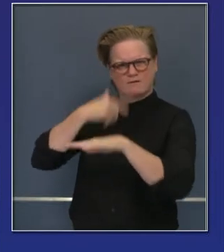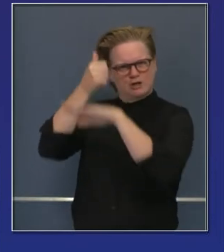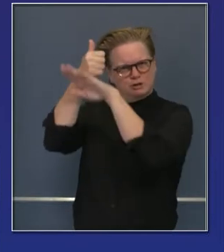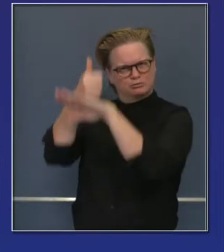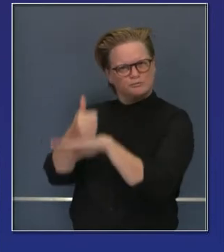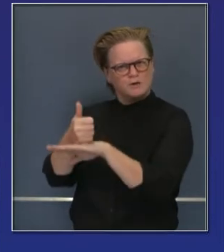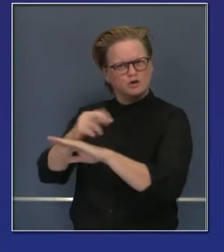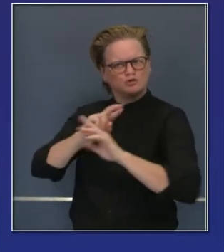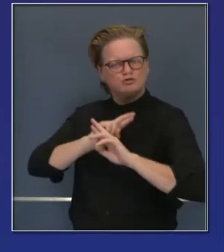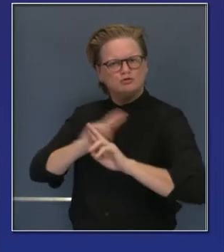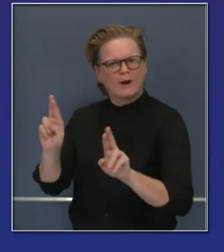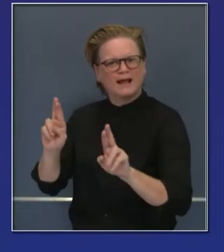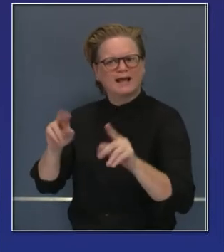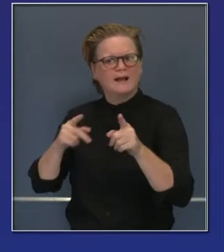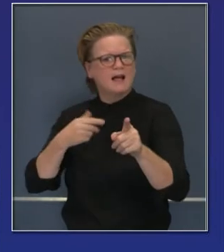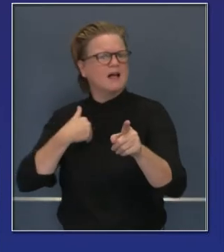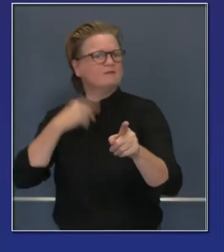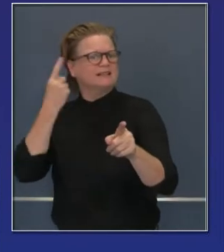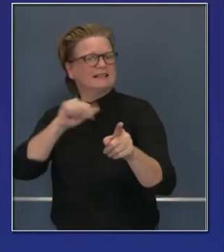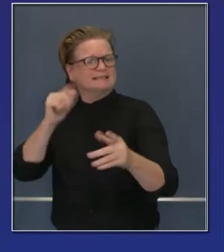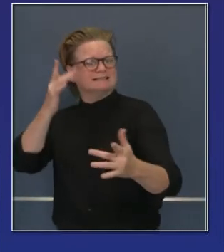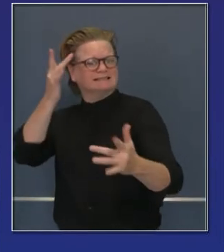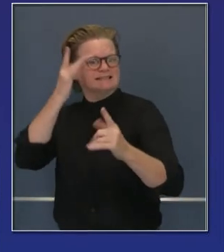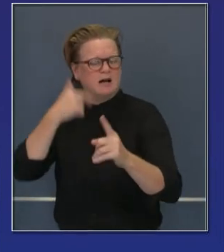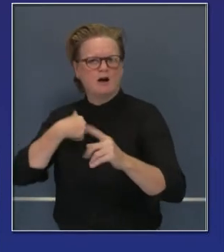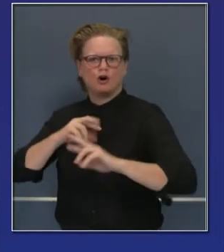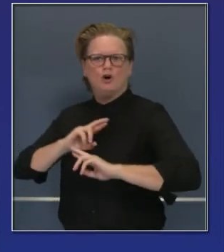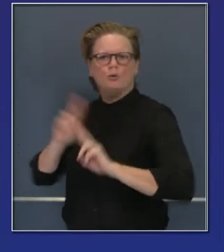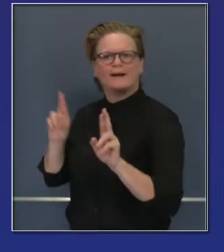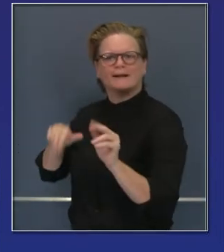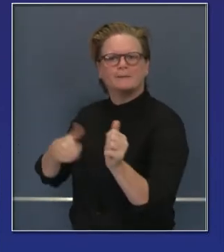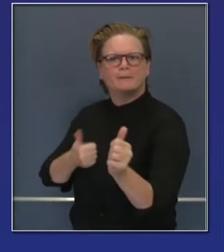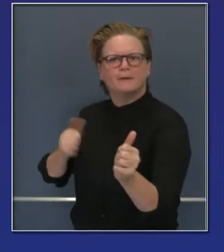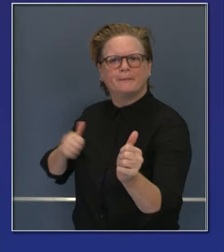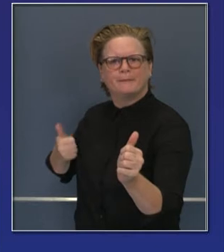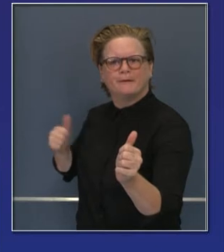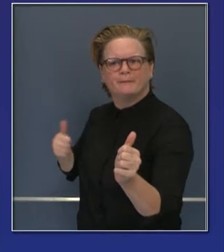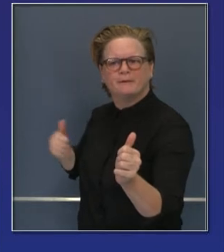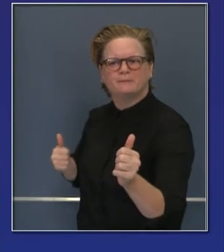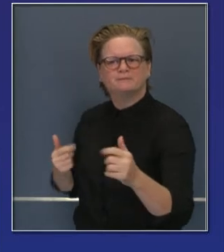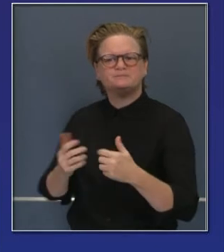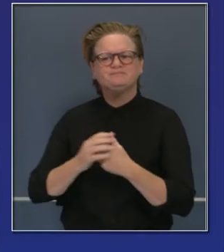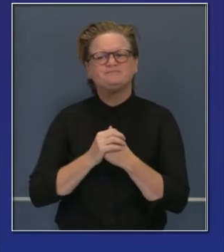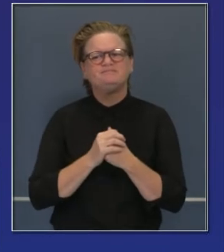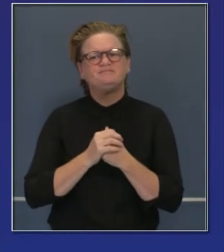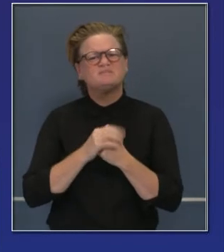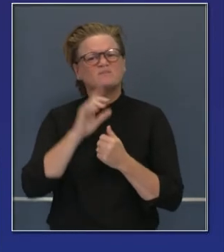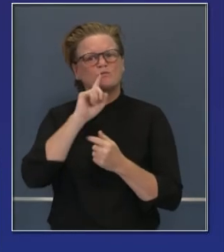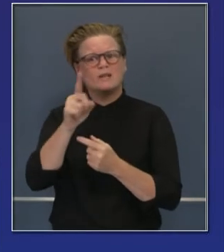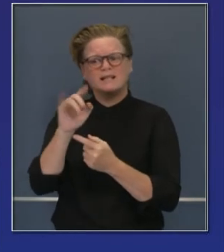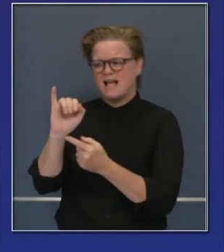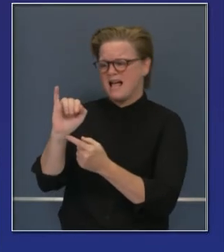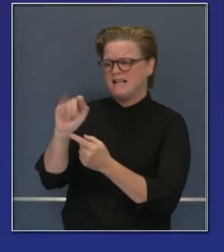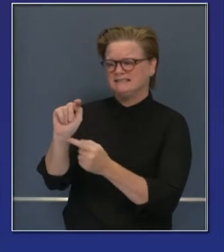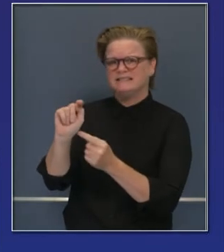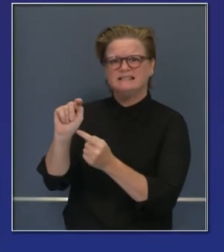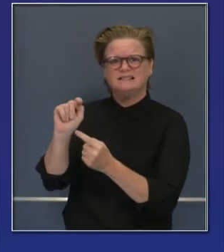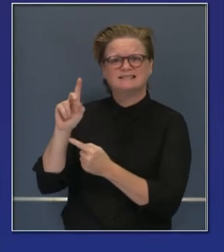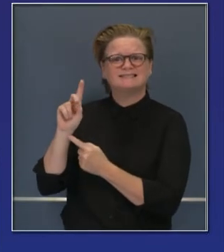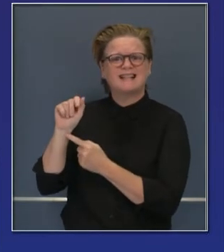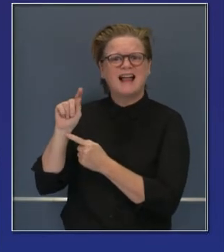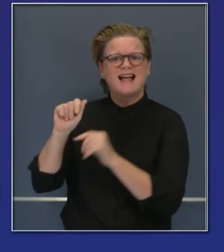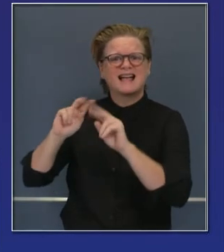mucho que decir sobre este tema en las próximas semanas, pero la cuestión de técnico y de inteligencia es crítico.